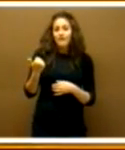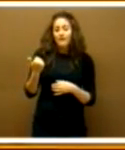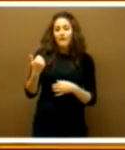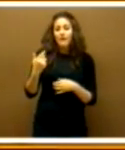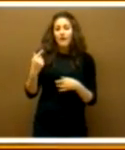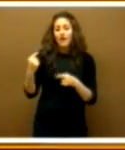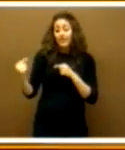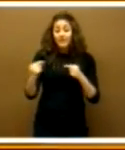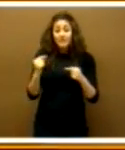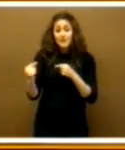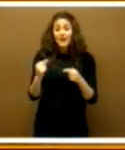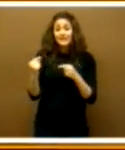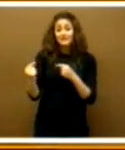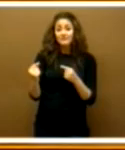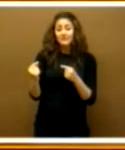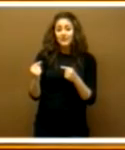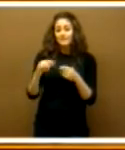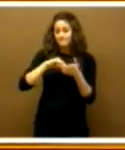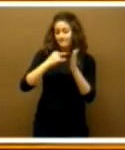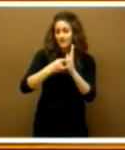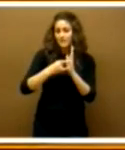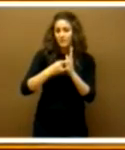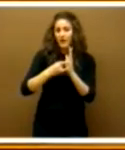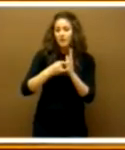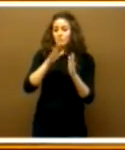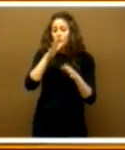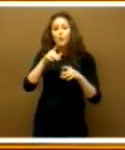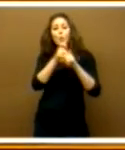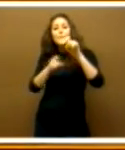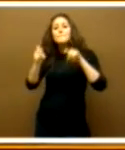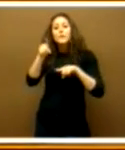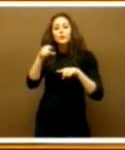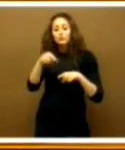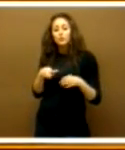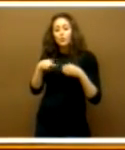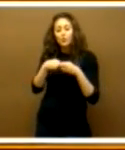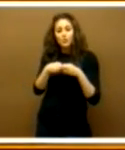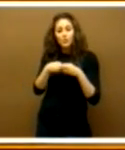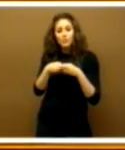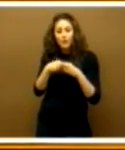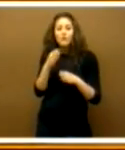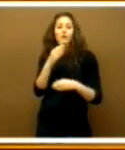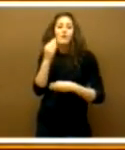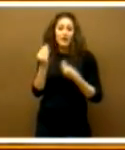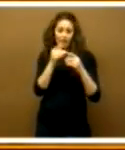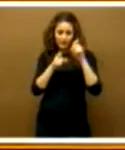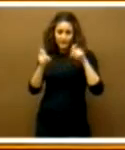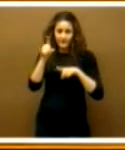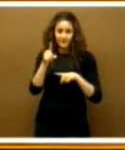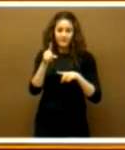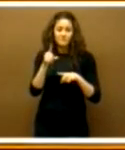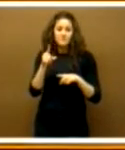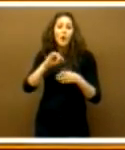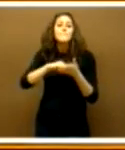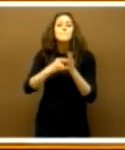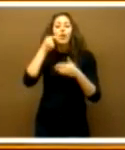acerca de este plan a través de una pregunta que hizo este grupo parlamentario al respecto. Plan de salud que